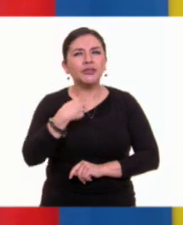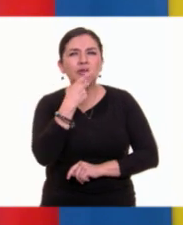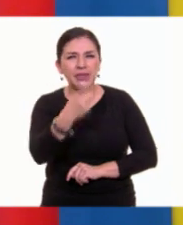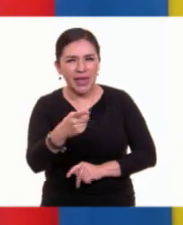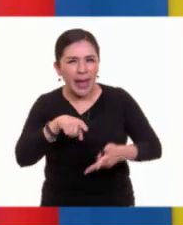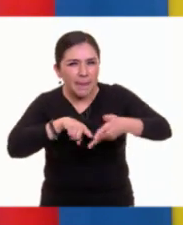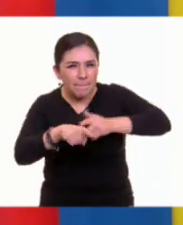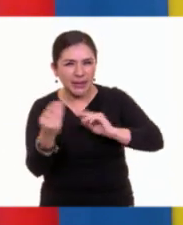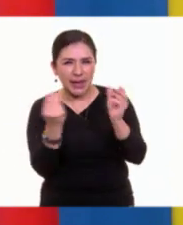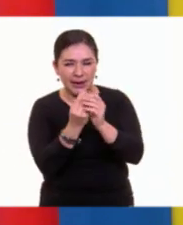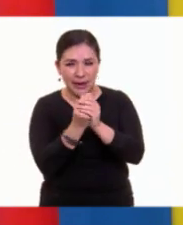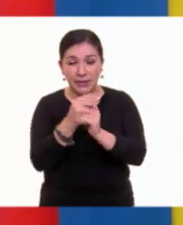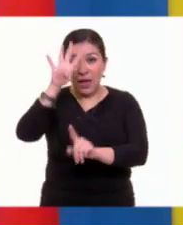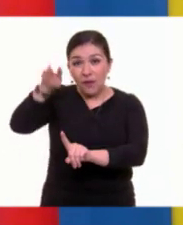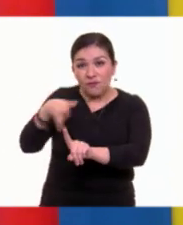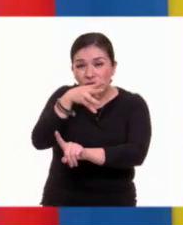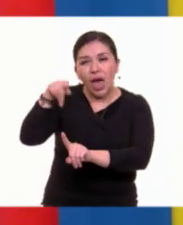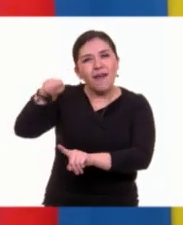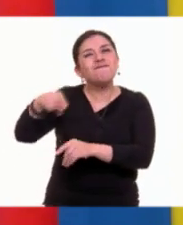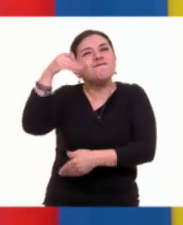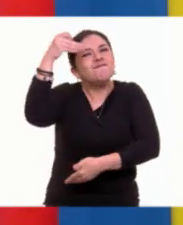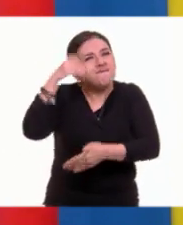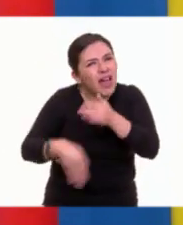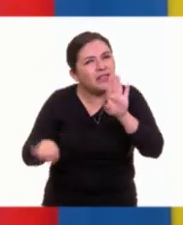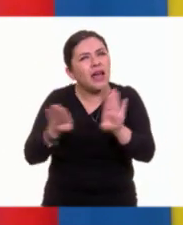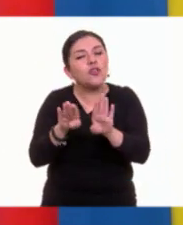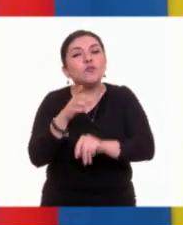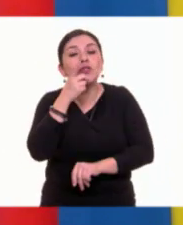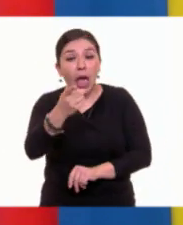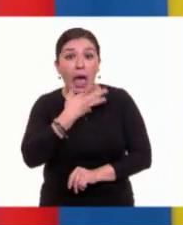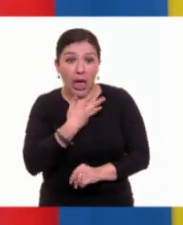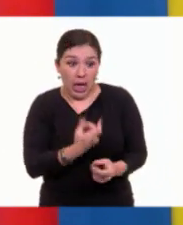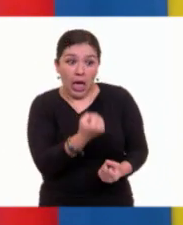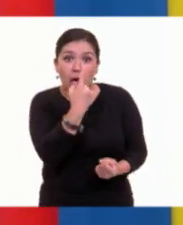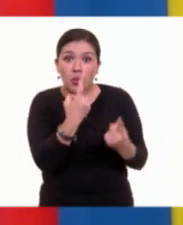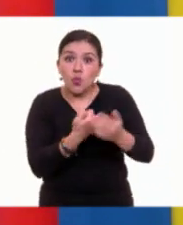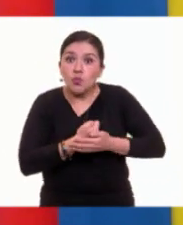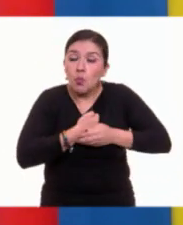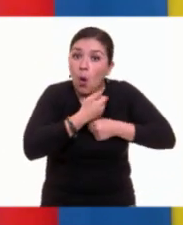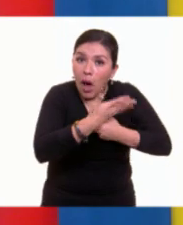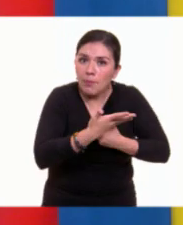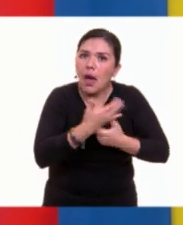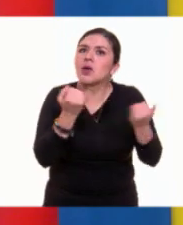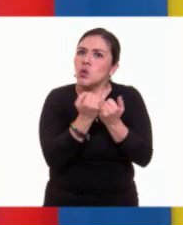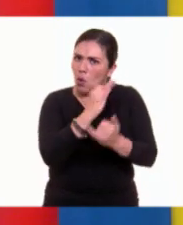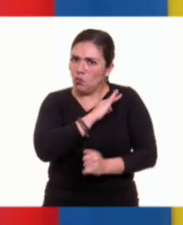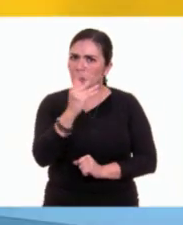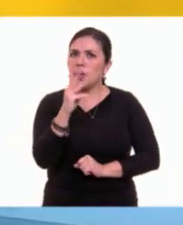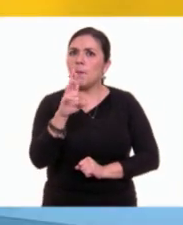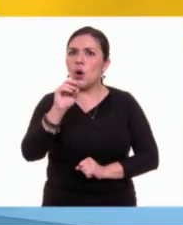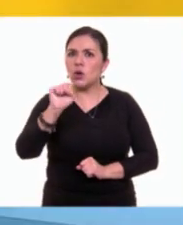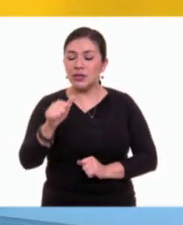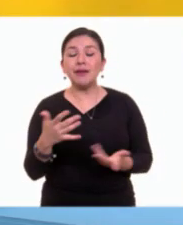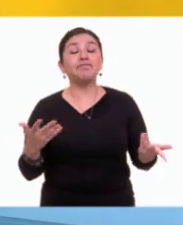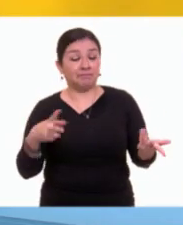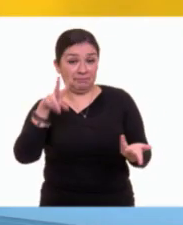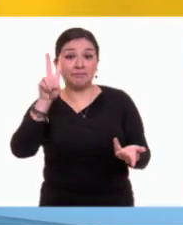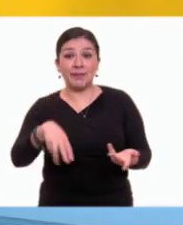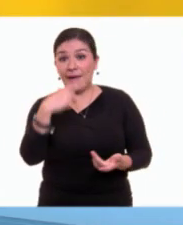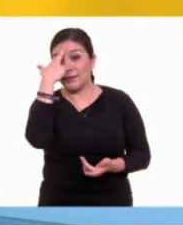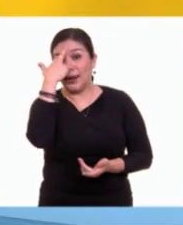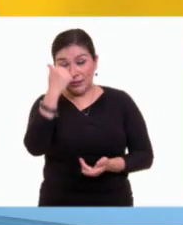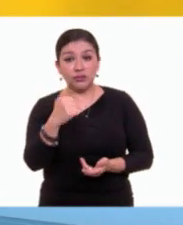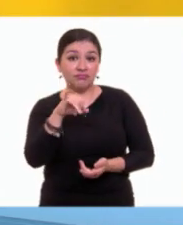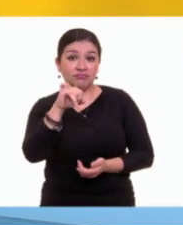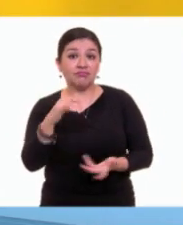clase, en la tabla faltaba, ¿no? Faltaba decir que hay poemas que se presentan en prosa, ¿no? Cierto, Juan Carlos,